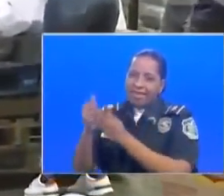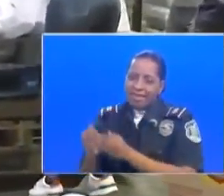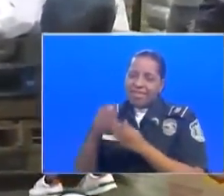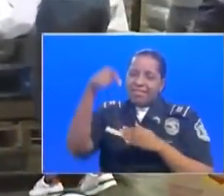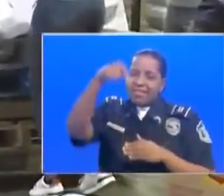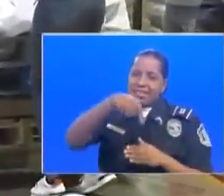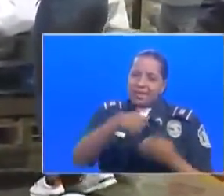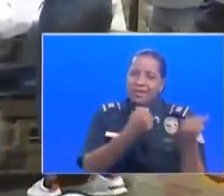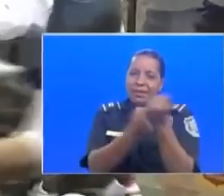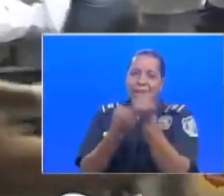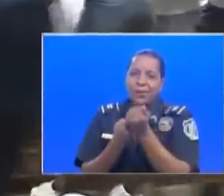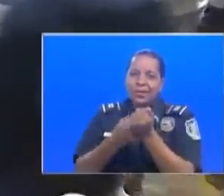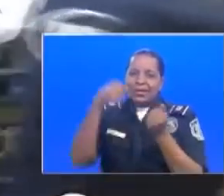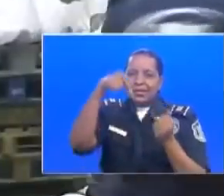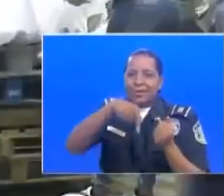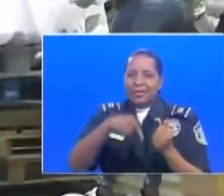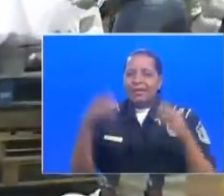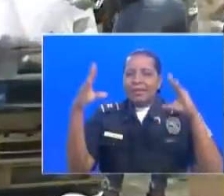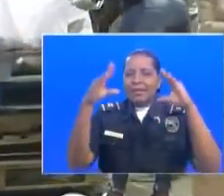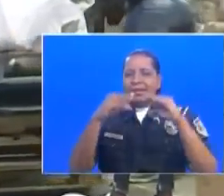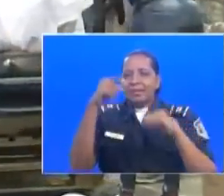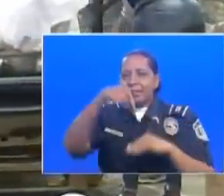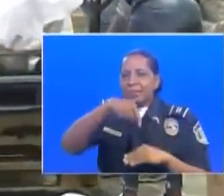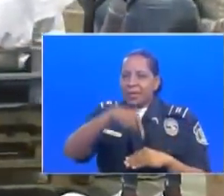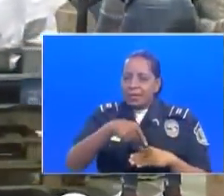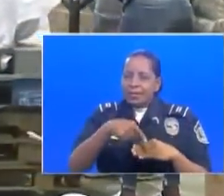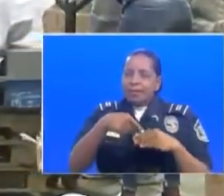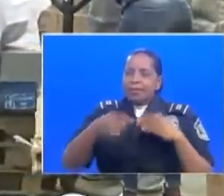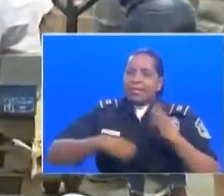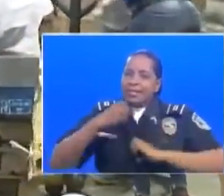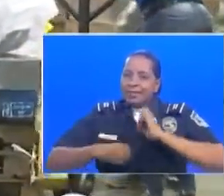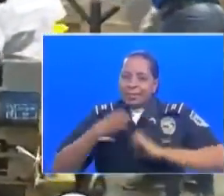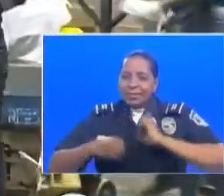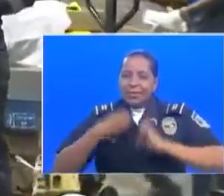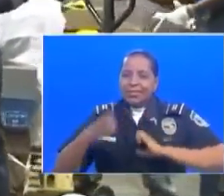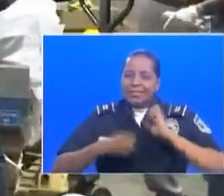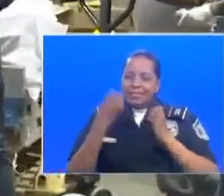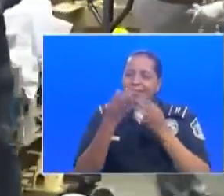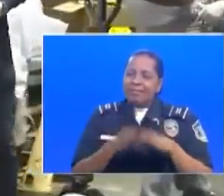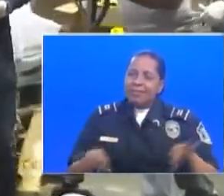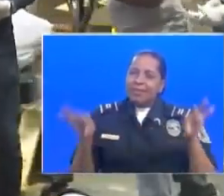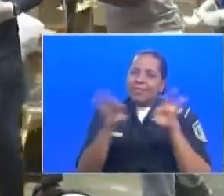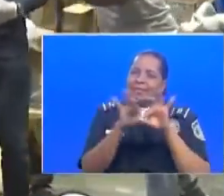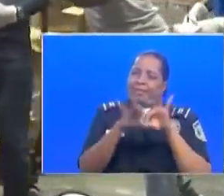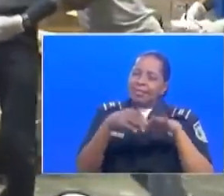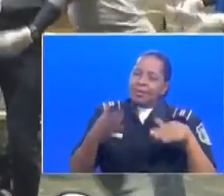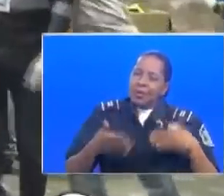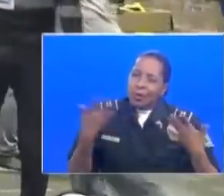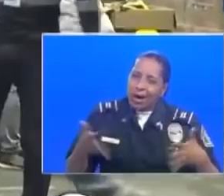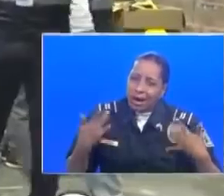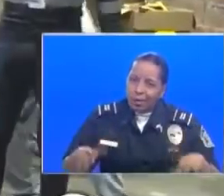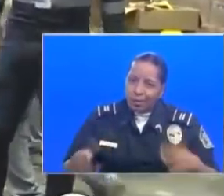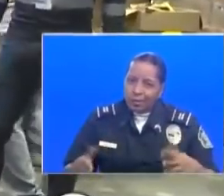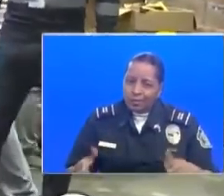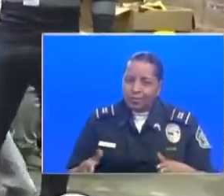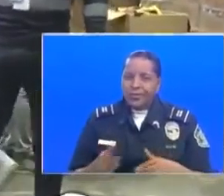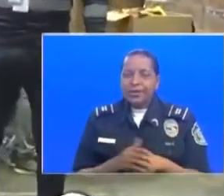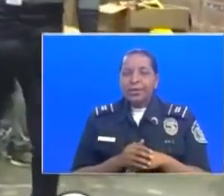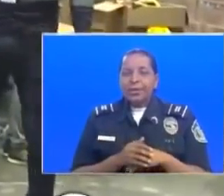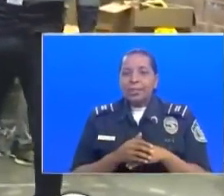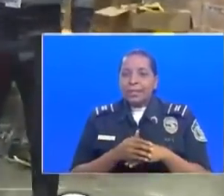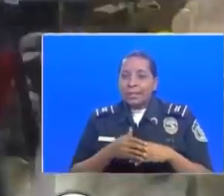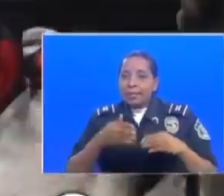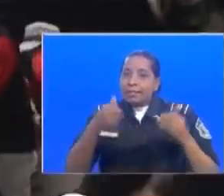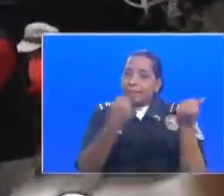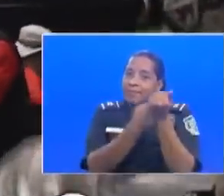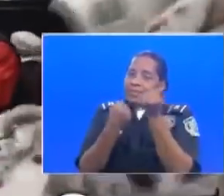encuentran conmigo esta tarde. Son líderes que le dan esa emoción, que le dan ese aliento a los demás para dar esa